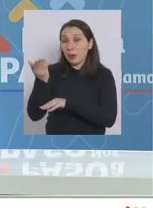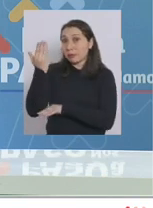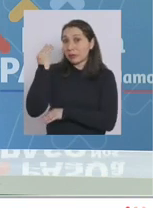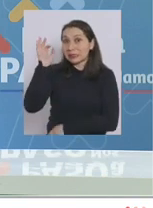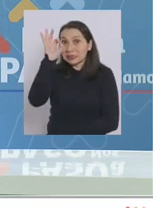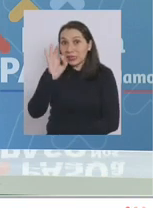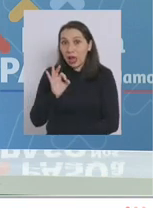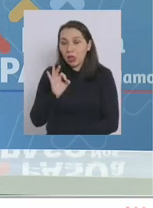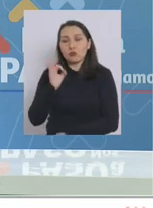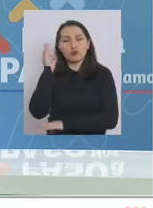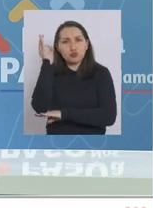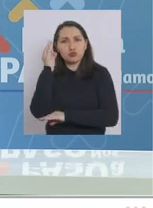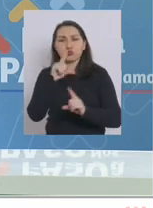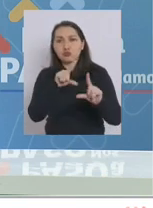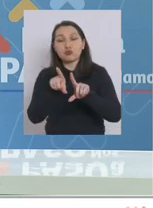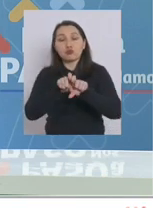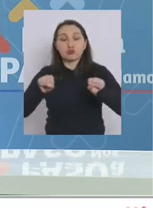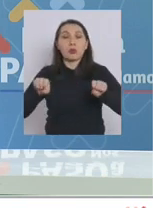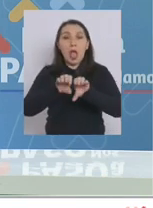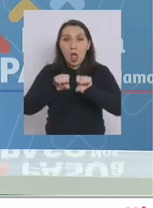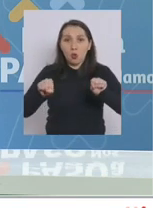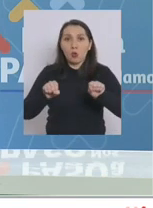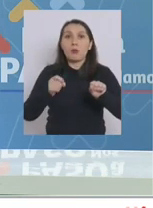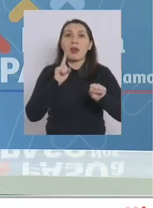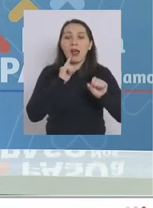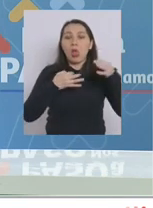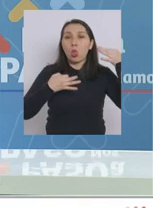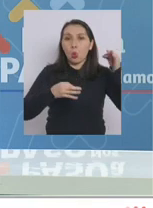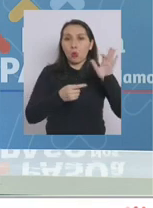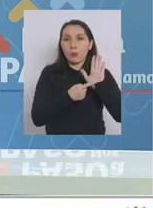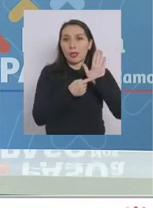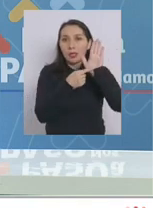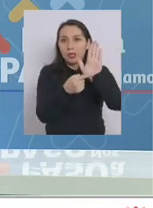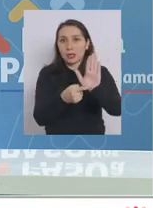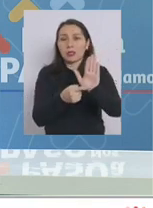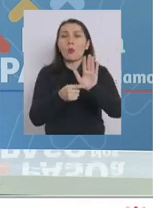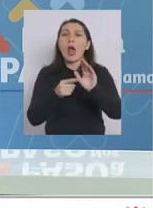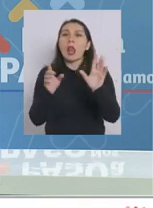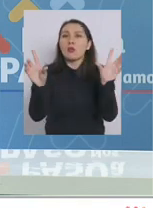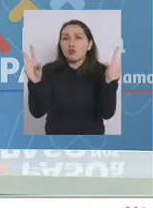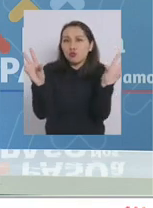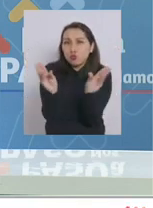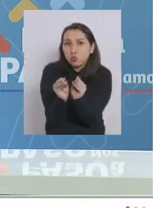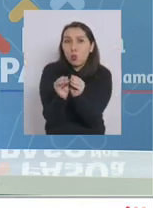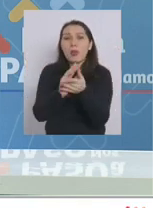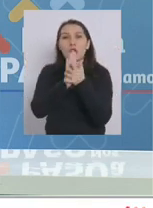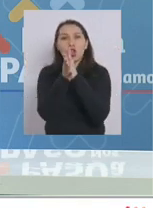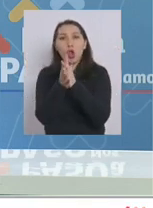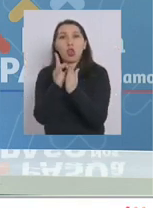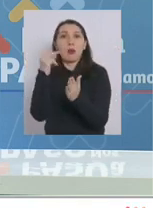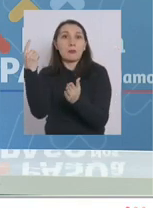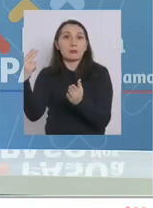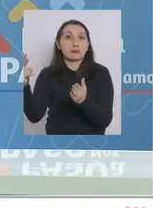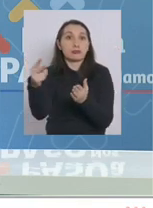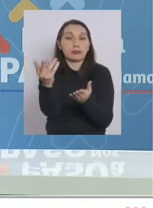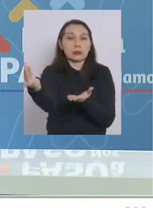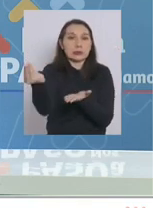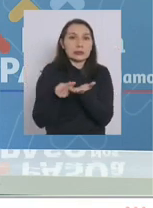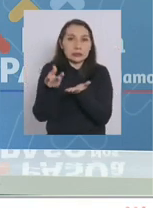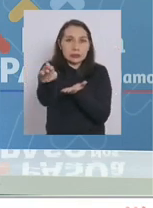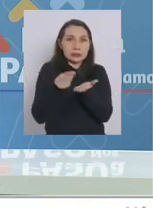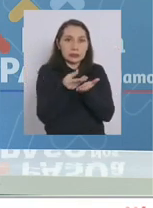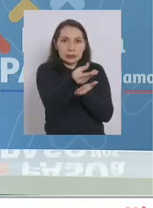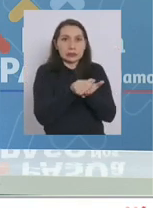sábado nos comprometimos a tener un documento con la sistematización de las propuestas que